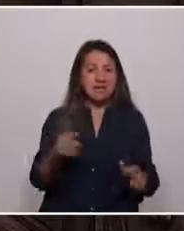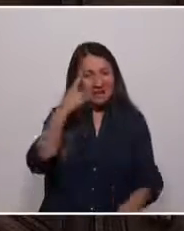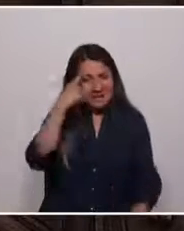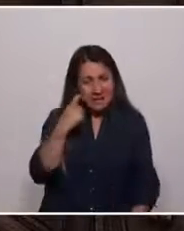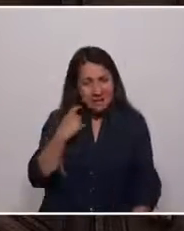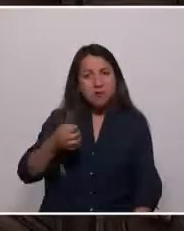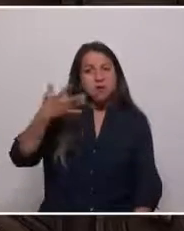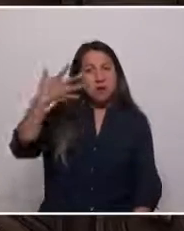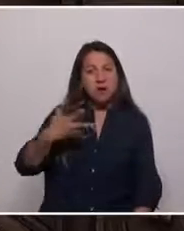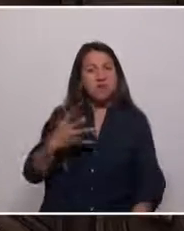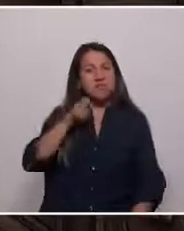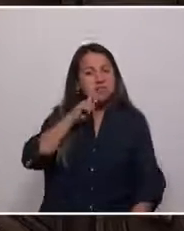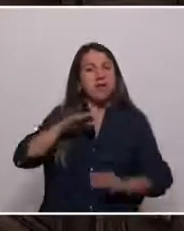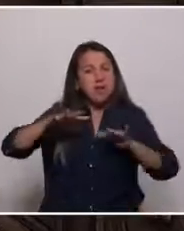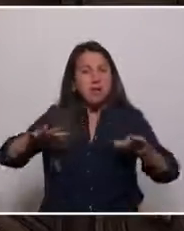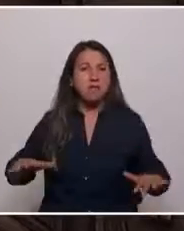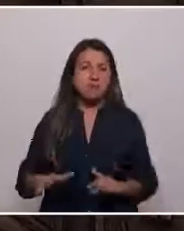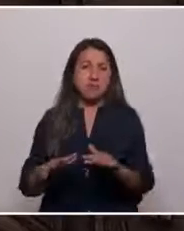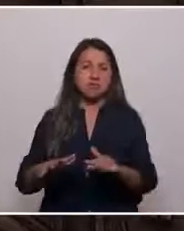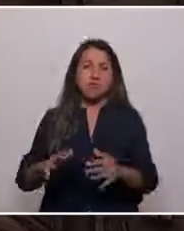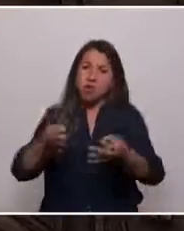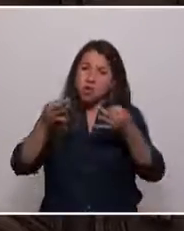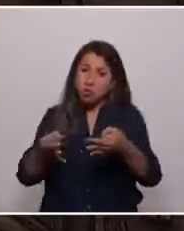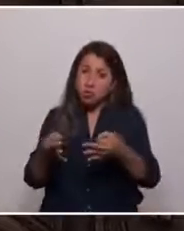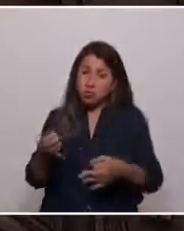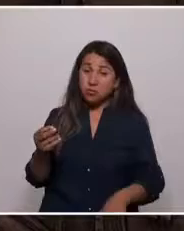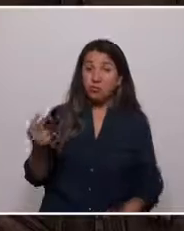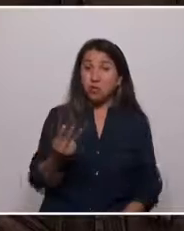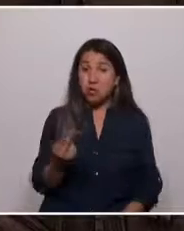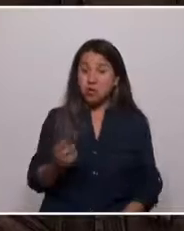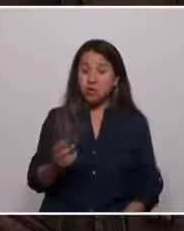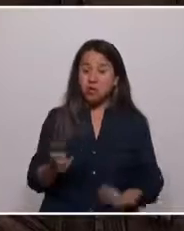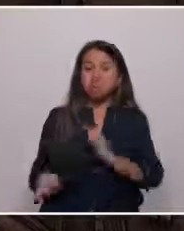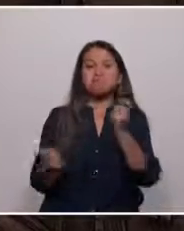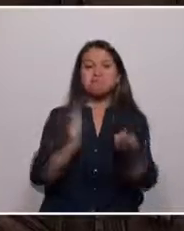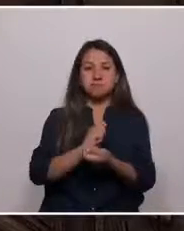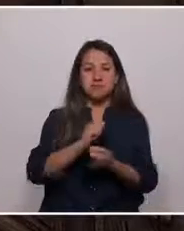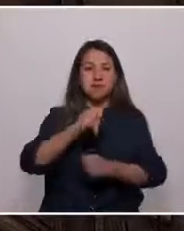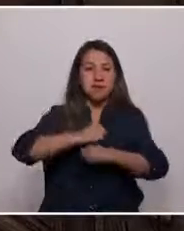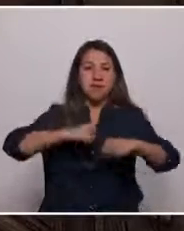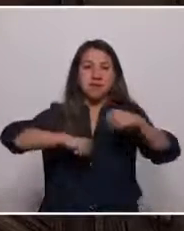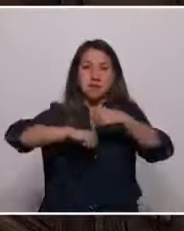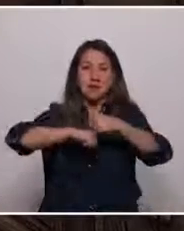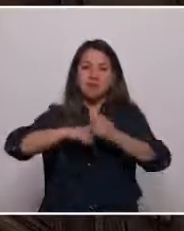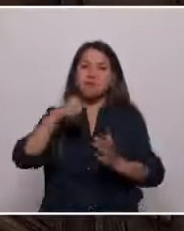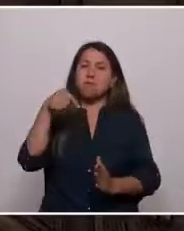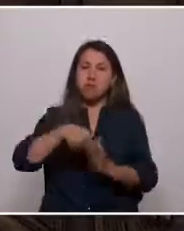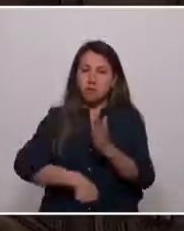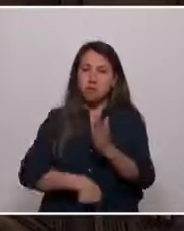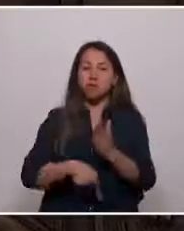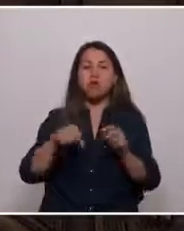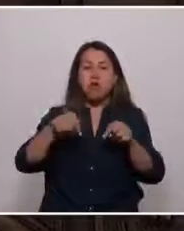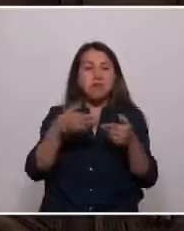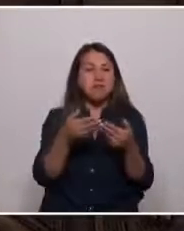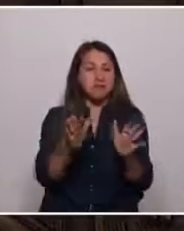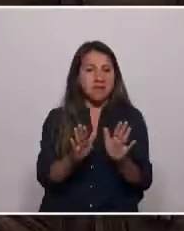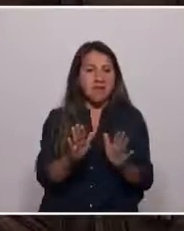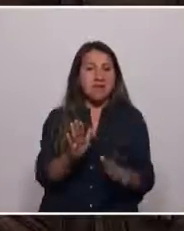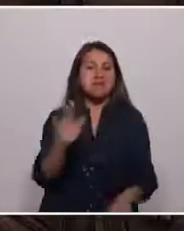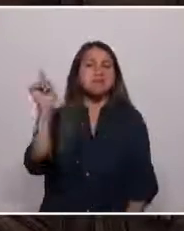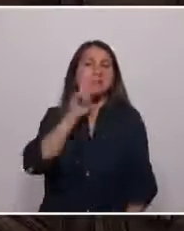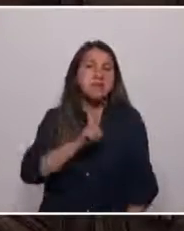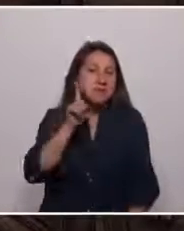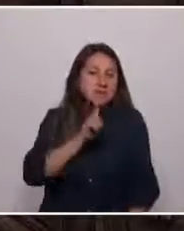valor del esfuerzo. Y es justamente por ello que debemos hacer transformaciones estructurales. Hoy la libertad es una mentira,